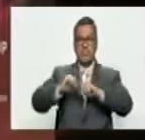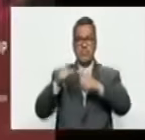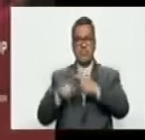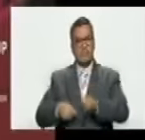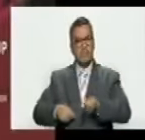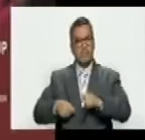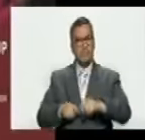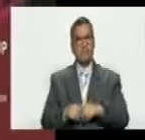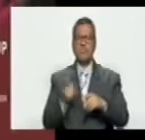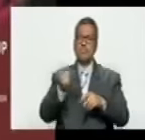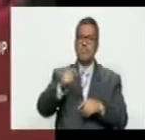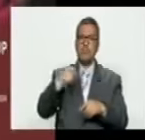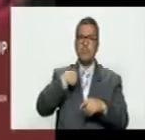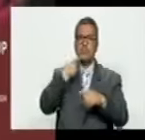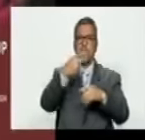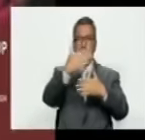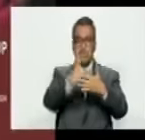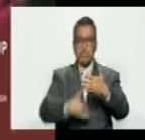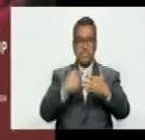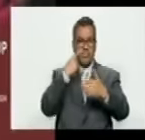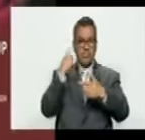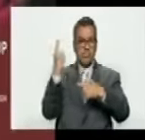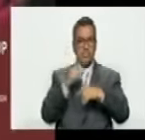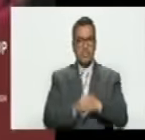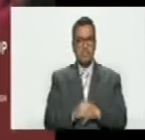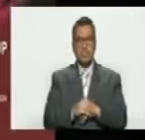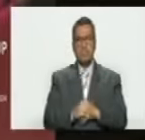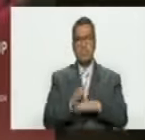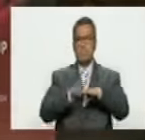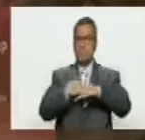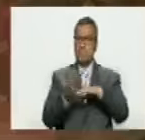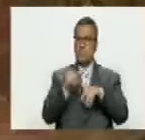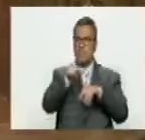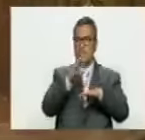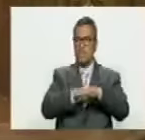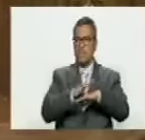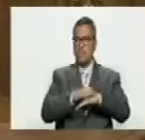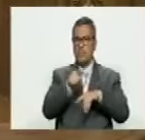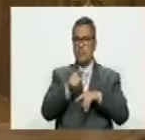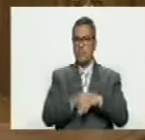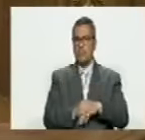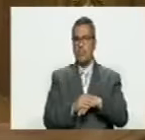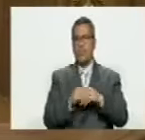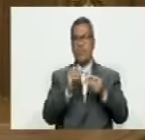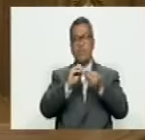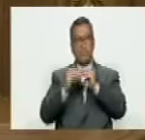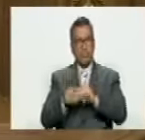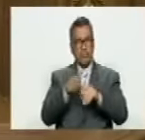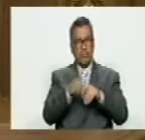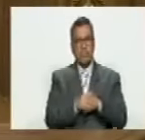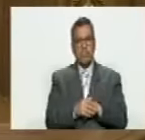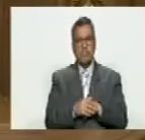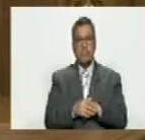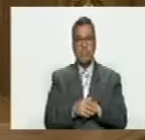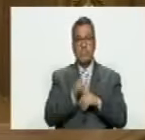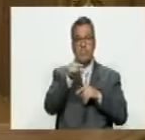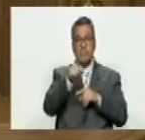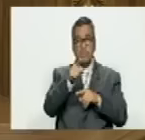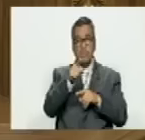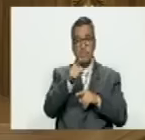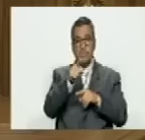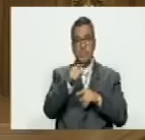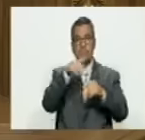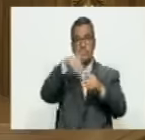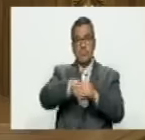y dice más en la siguiente lámina vean él dice ¿por qué esto va a ocurrir? porque tenemos un mecanismo este es un experto